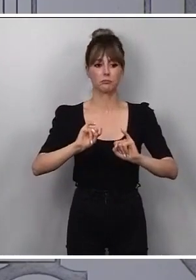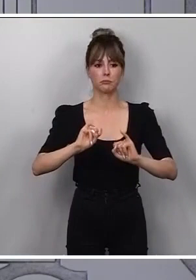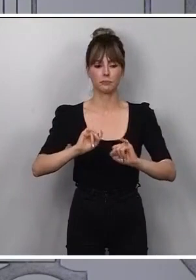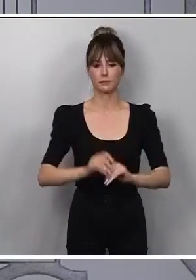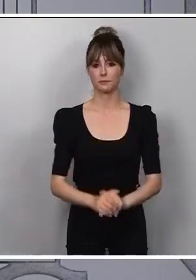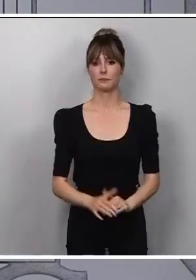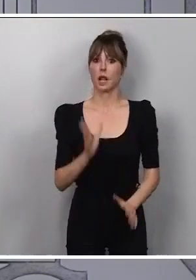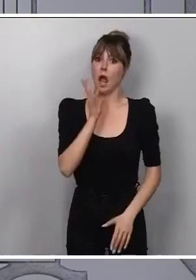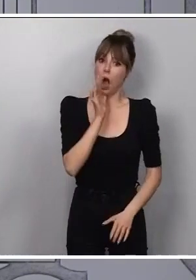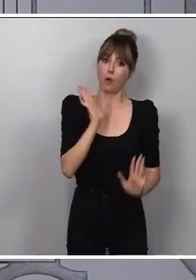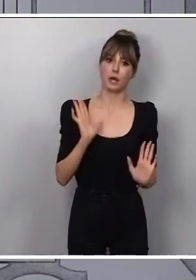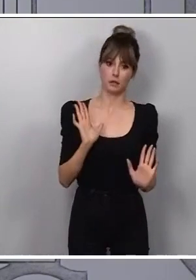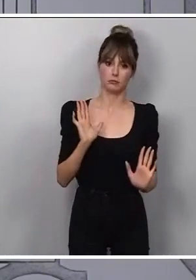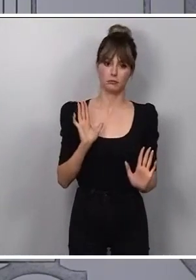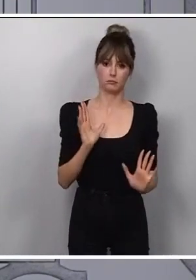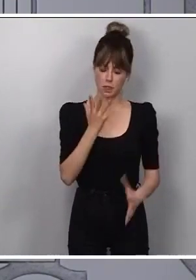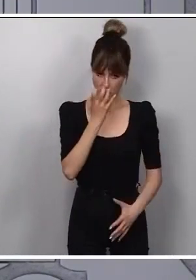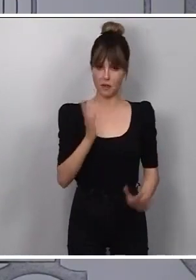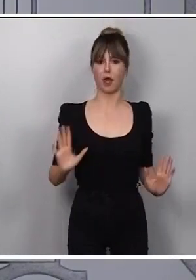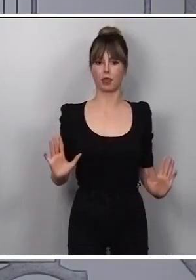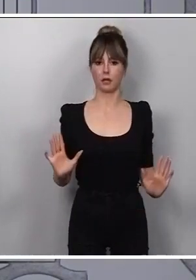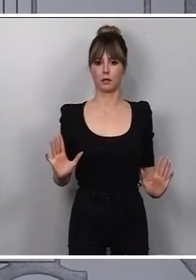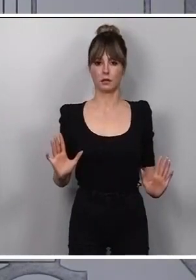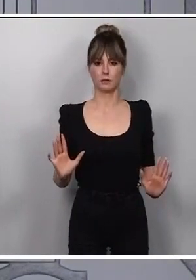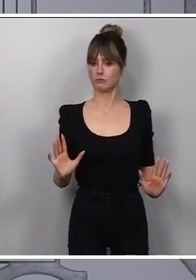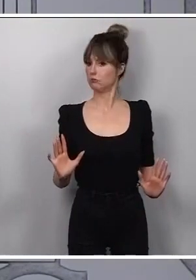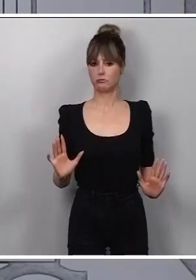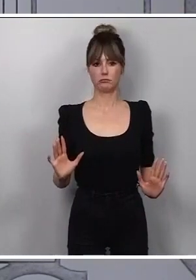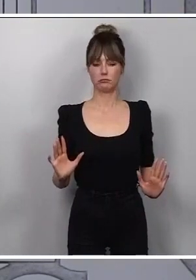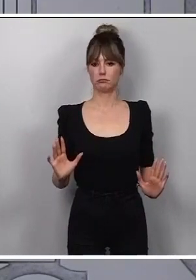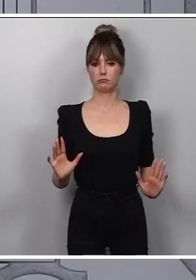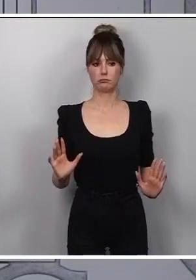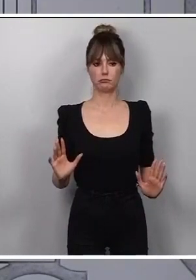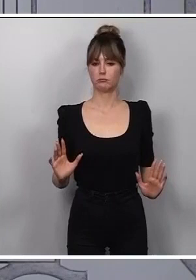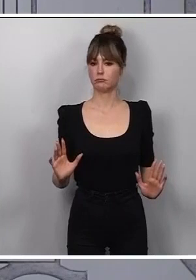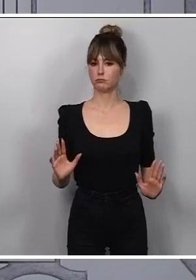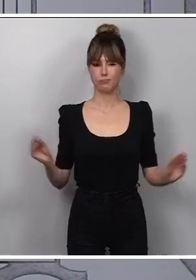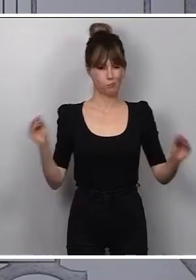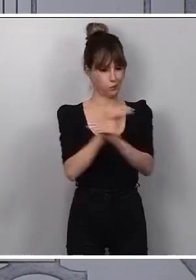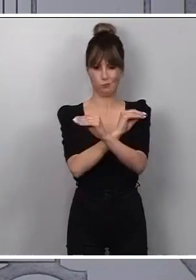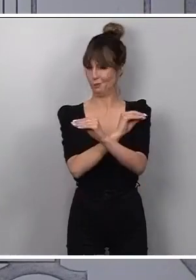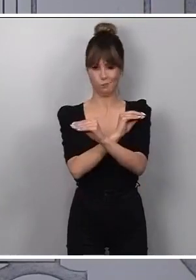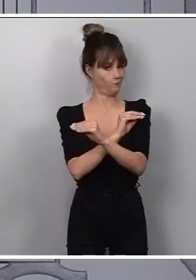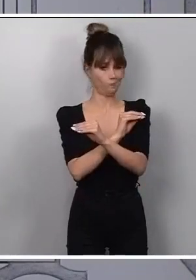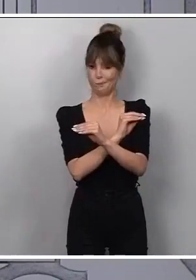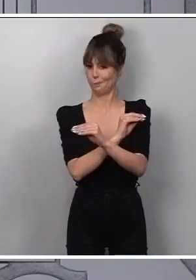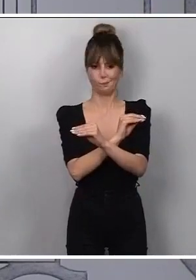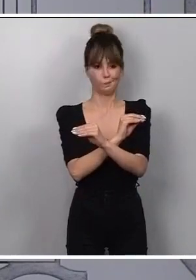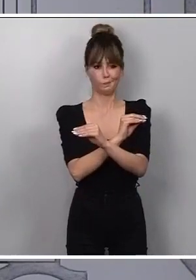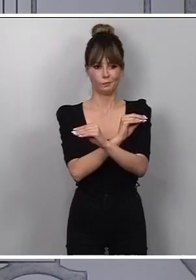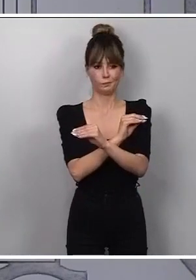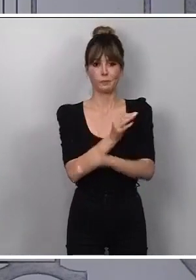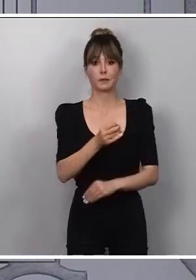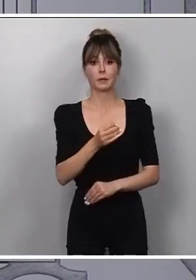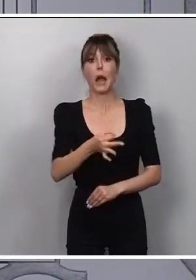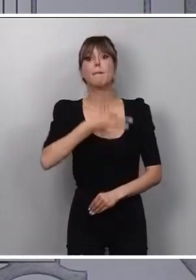Ahora, con la misma seriedad les diré, no compartimos en absoluto, en absoluto, la posición que ha trasladado, las